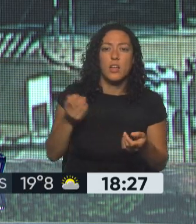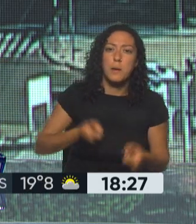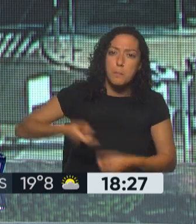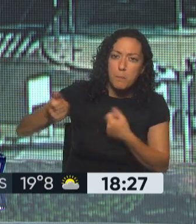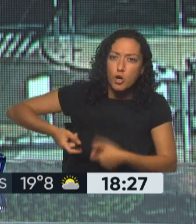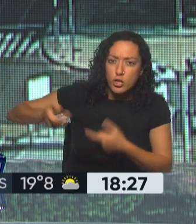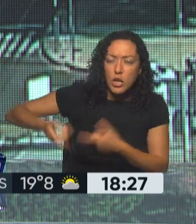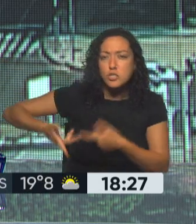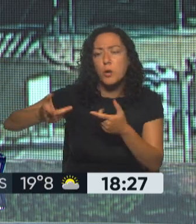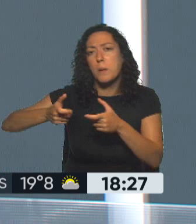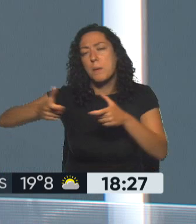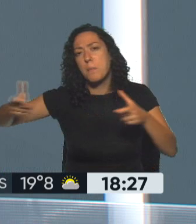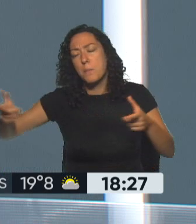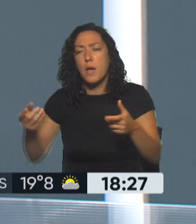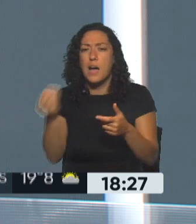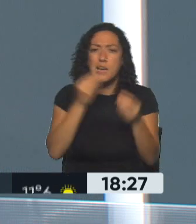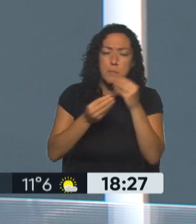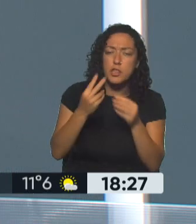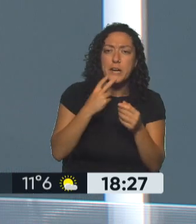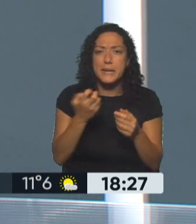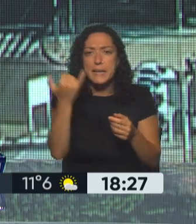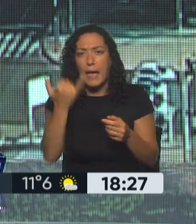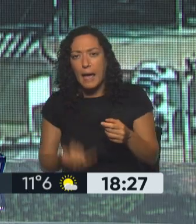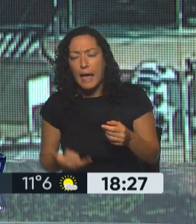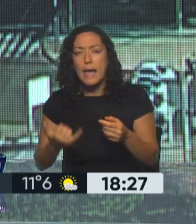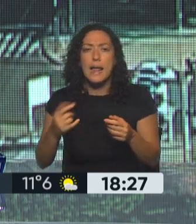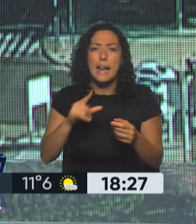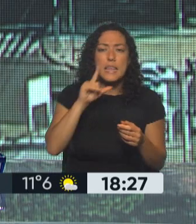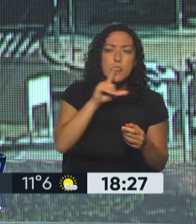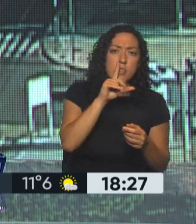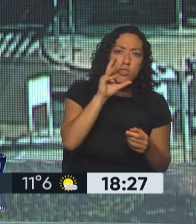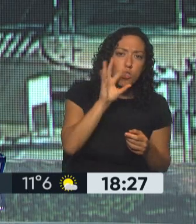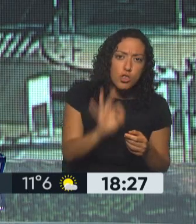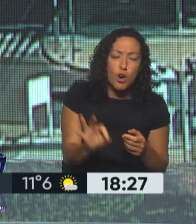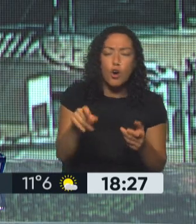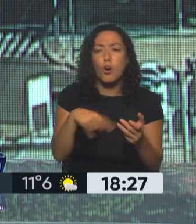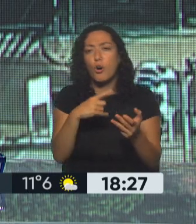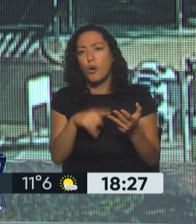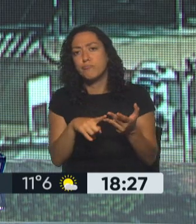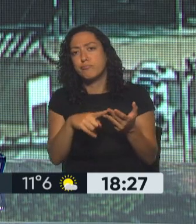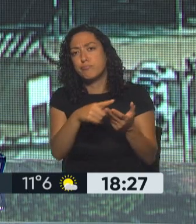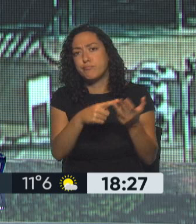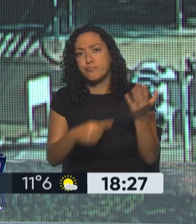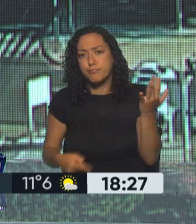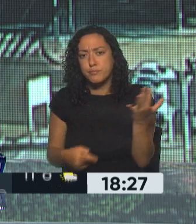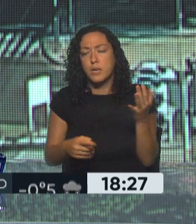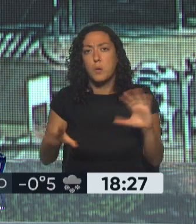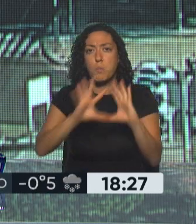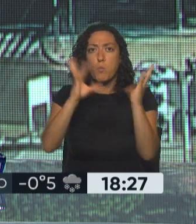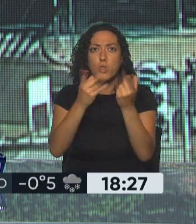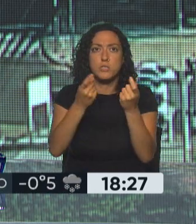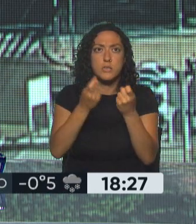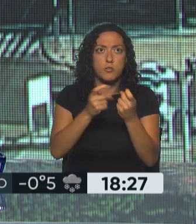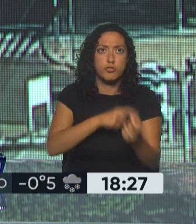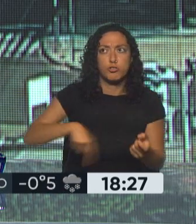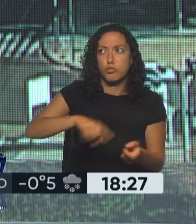más, y Argentina tiene alimentos, tiene energía, tiene litio, tiene un montón de cosas que demanda el mundo y tenemos una